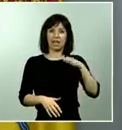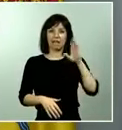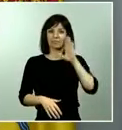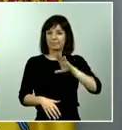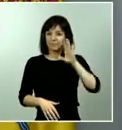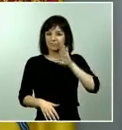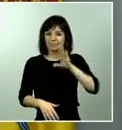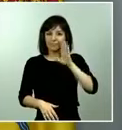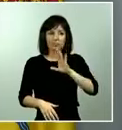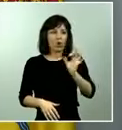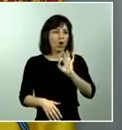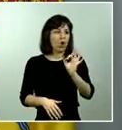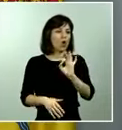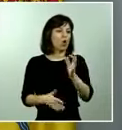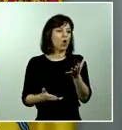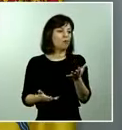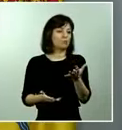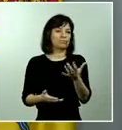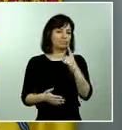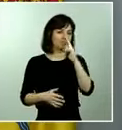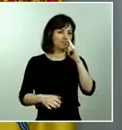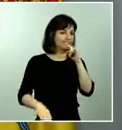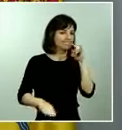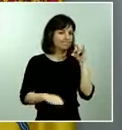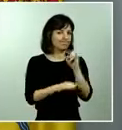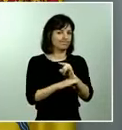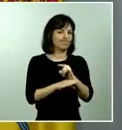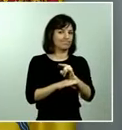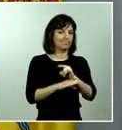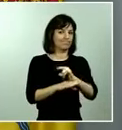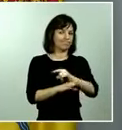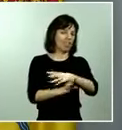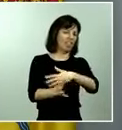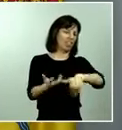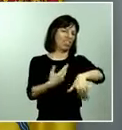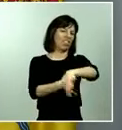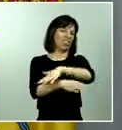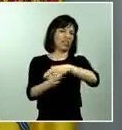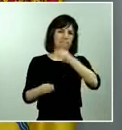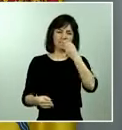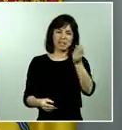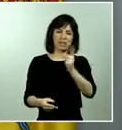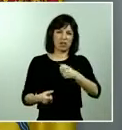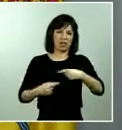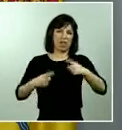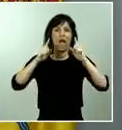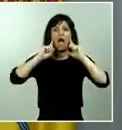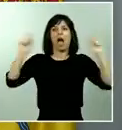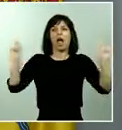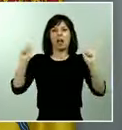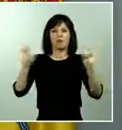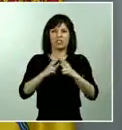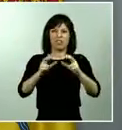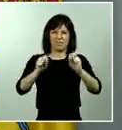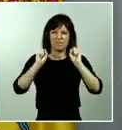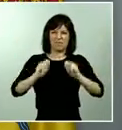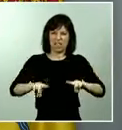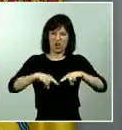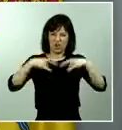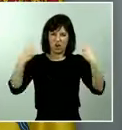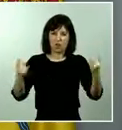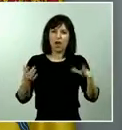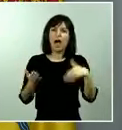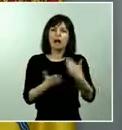de una forma engañosa torticera indebida una gran alarma social con riesgo objetivo riesgo